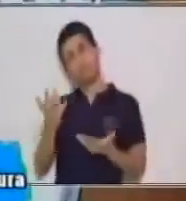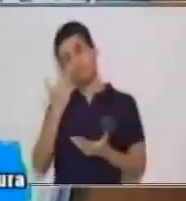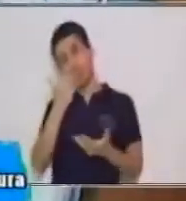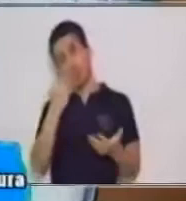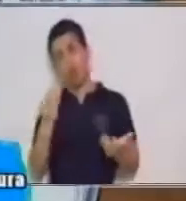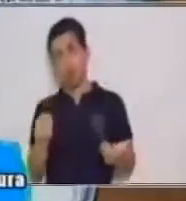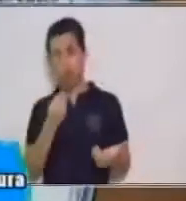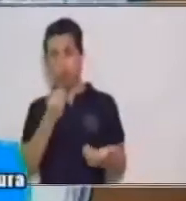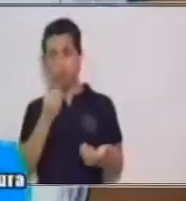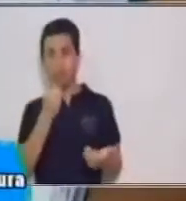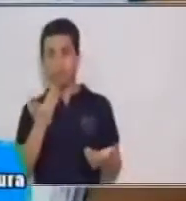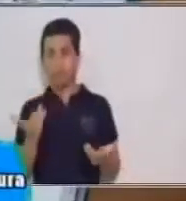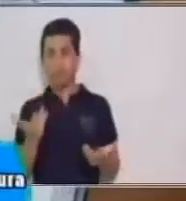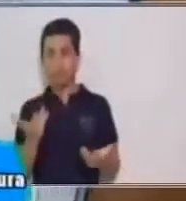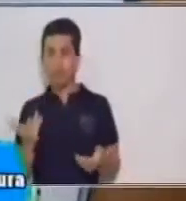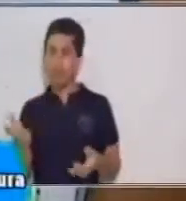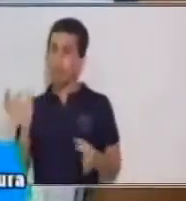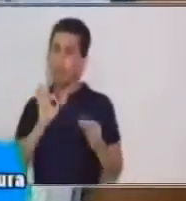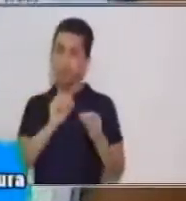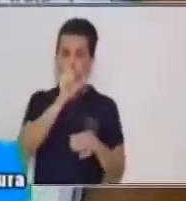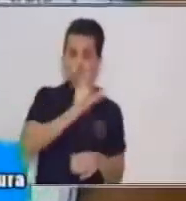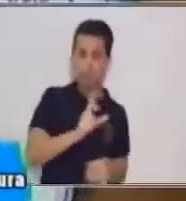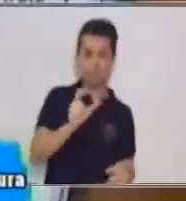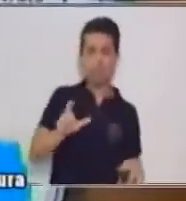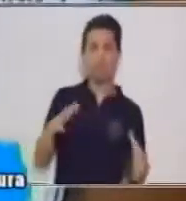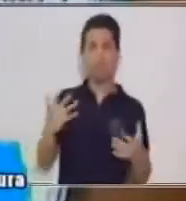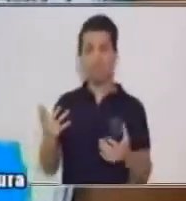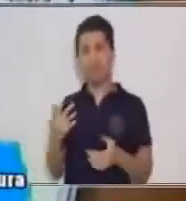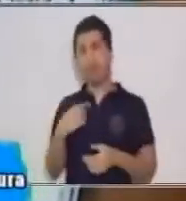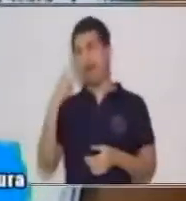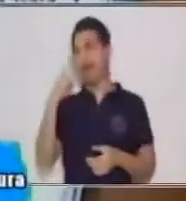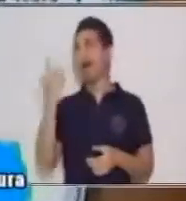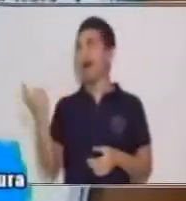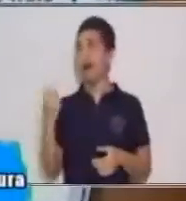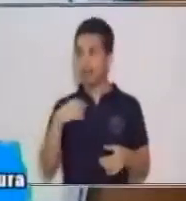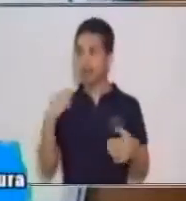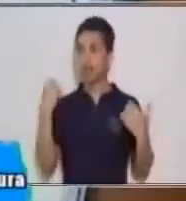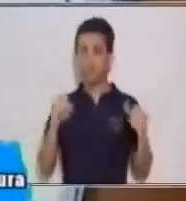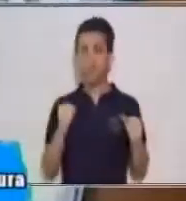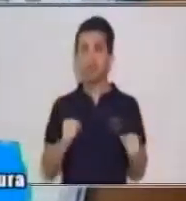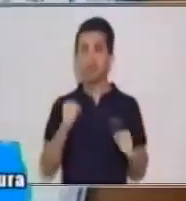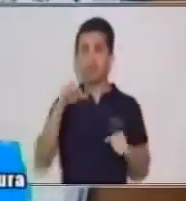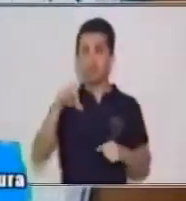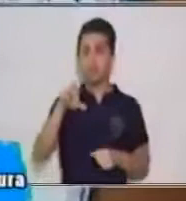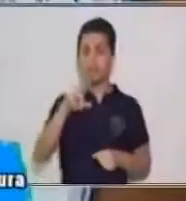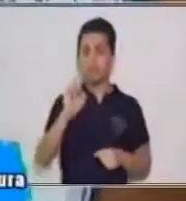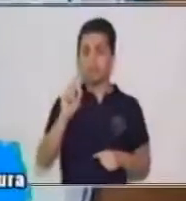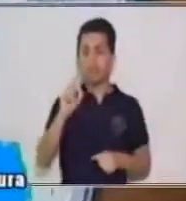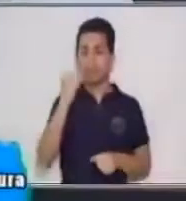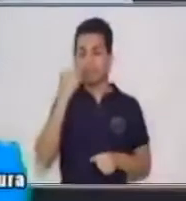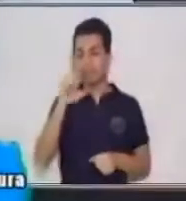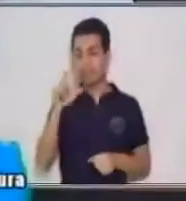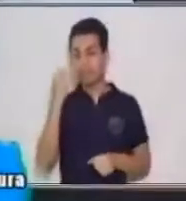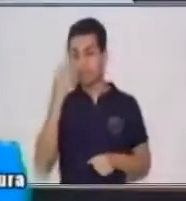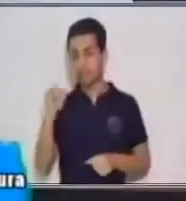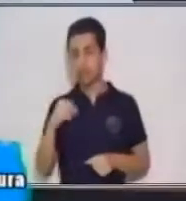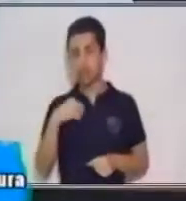de algún personaje? Entonces, si me llama la atención, voy a hacer una predicción. ¿Qué tipo de libro es?